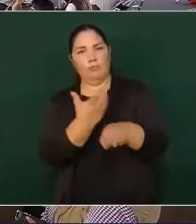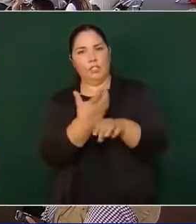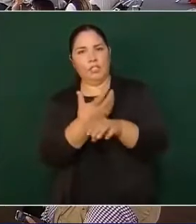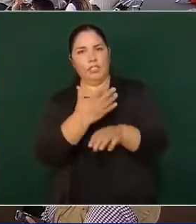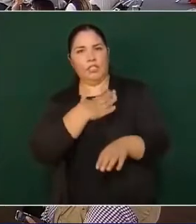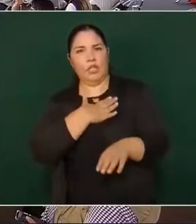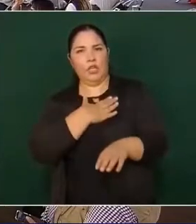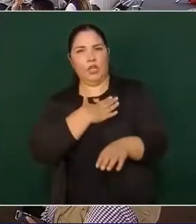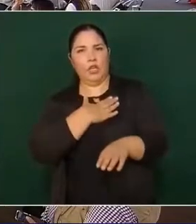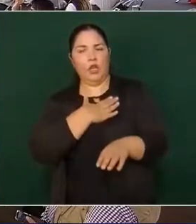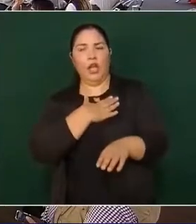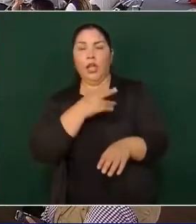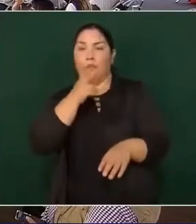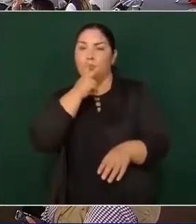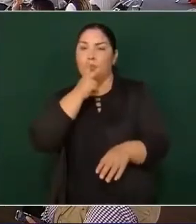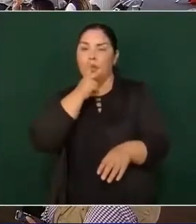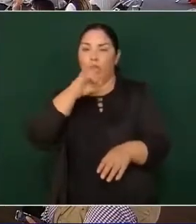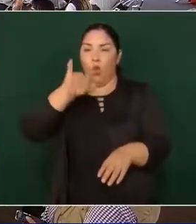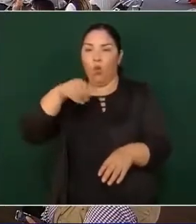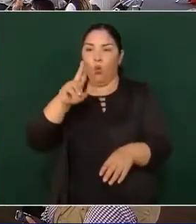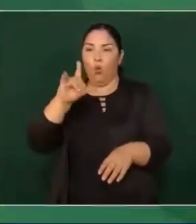El papá de Julio,